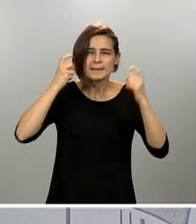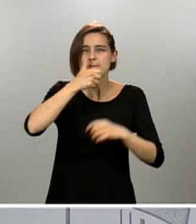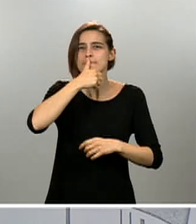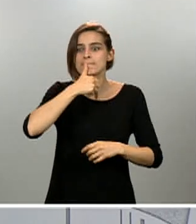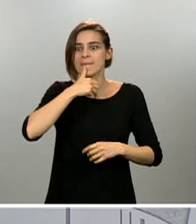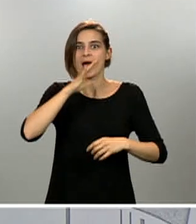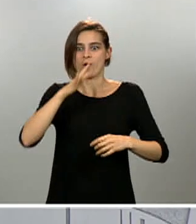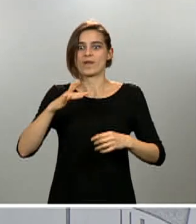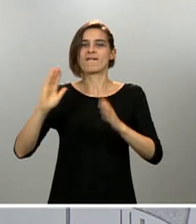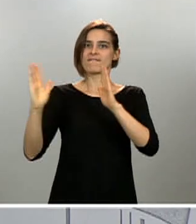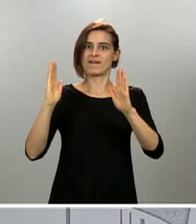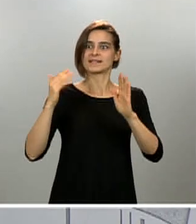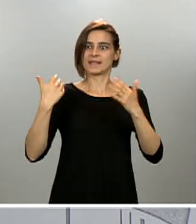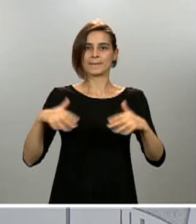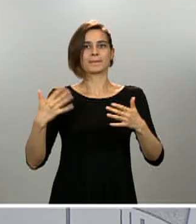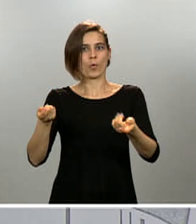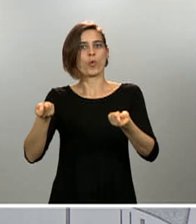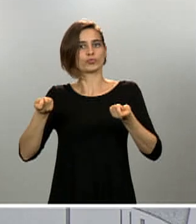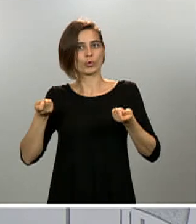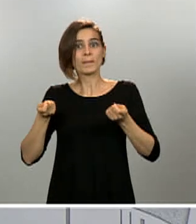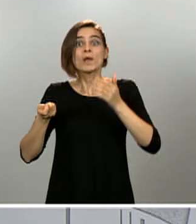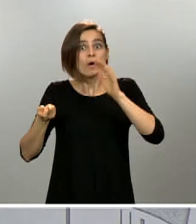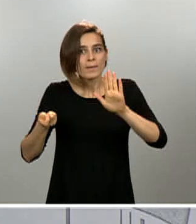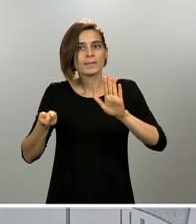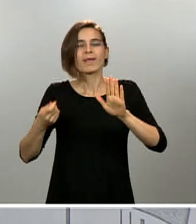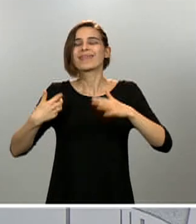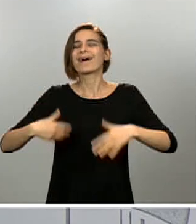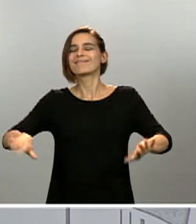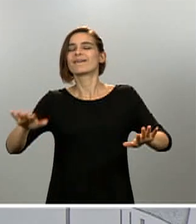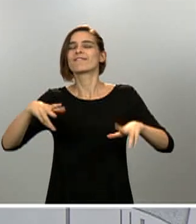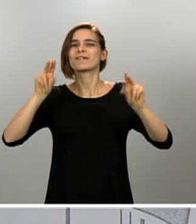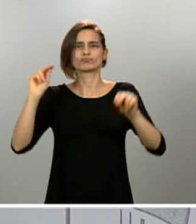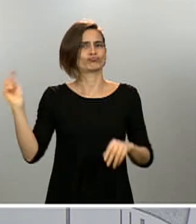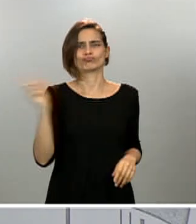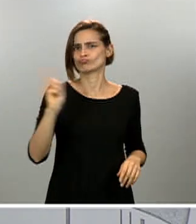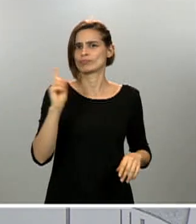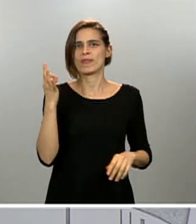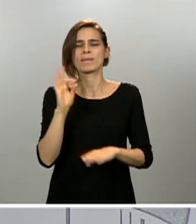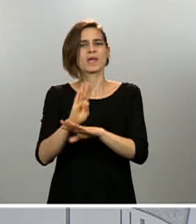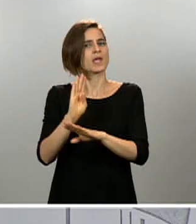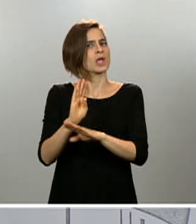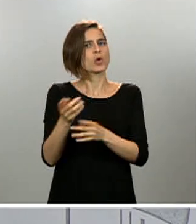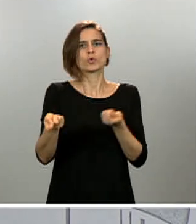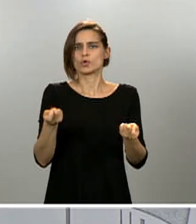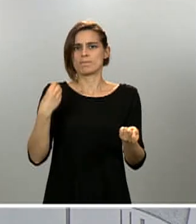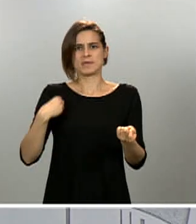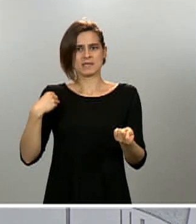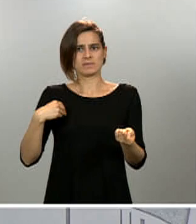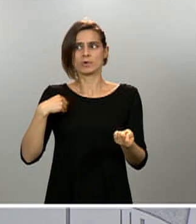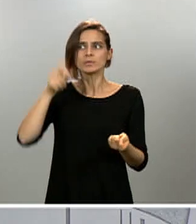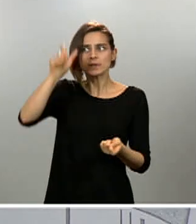actuando con mucha prudencia, mucha cautela y siempre en base a la evolución de la epidemia y al consejo que nos van dando los expertos